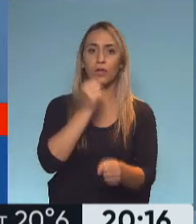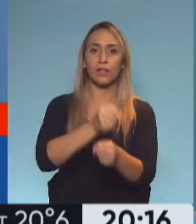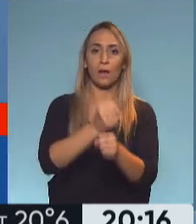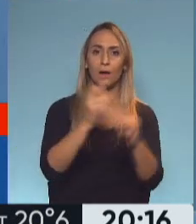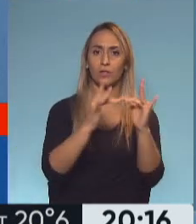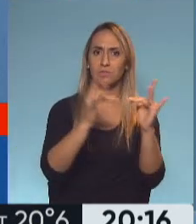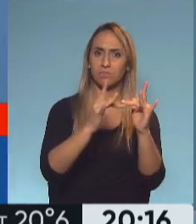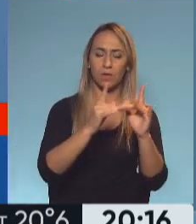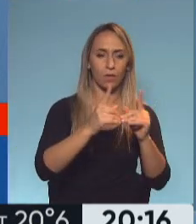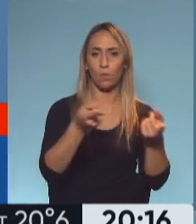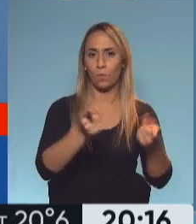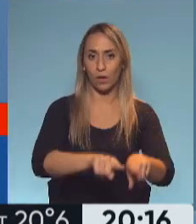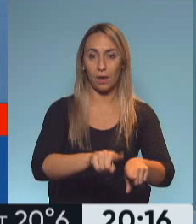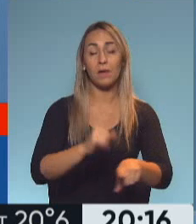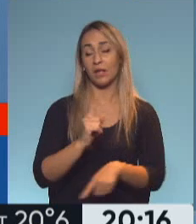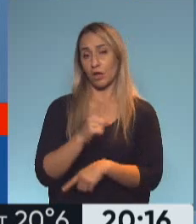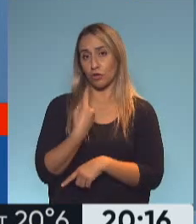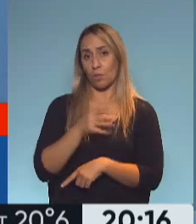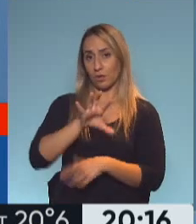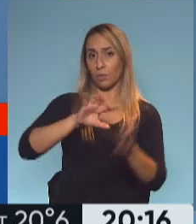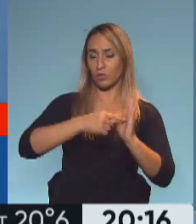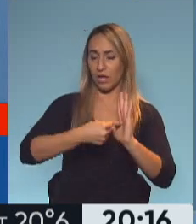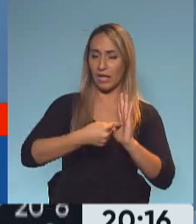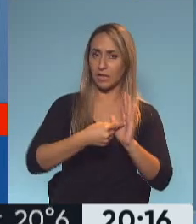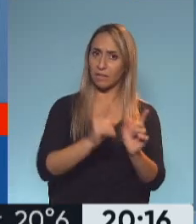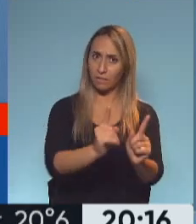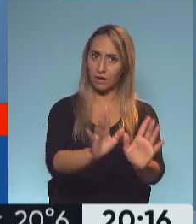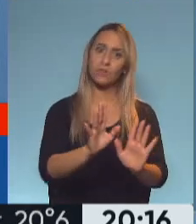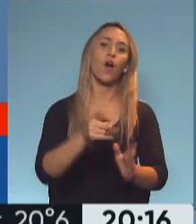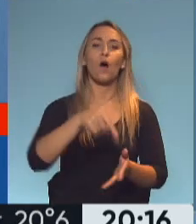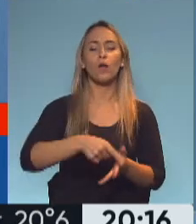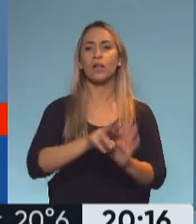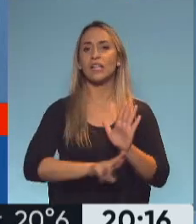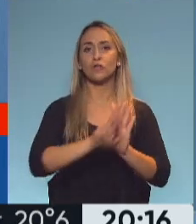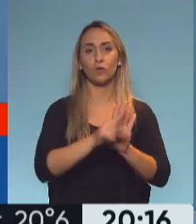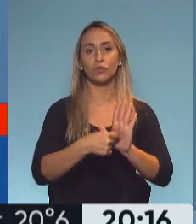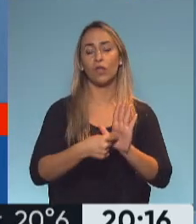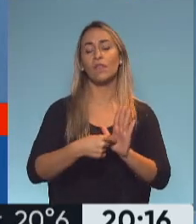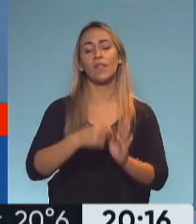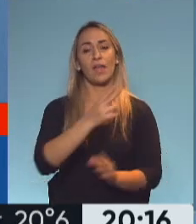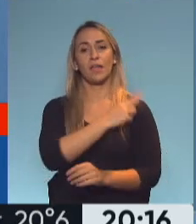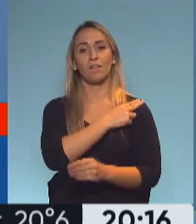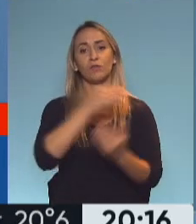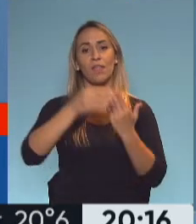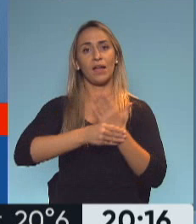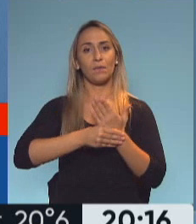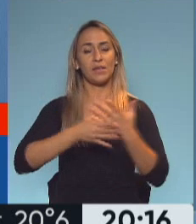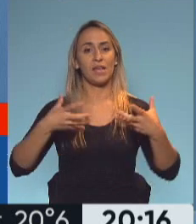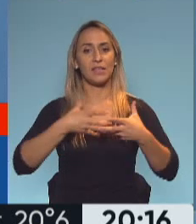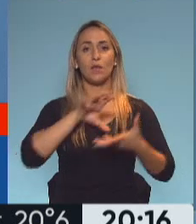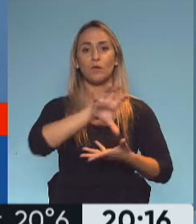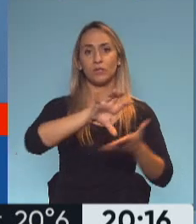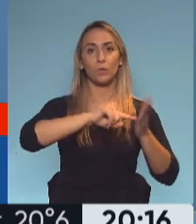cosa que nosotros estábamos haciendo en la provincia. Hoy lo volvimos a ratificar con una resolución de la Jefatura de Gabinete de la